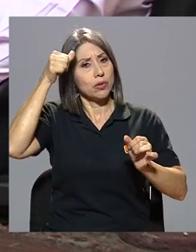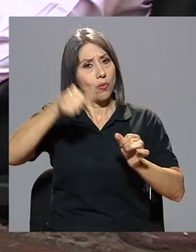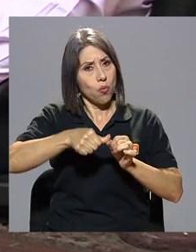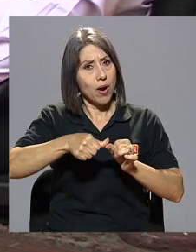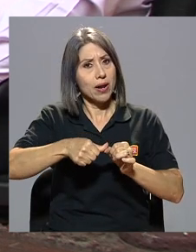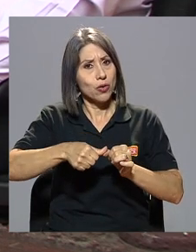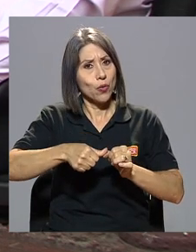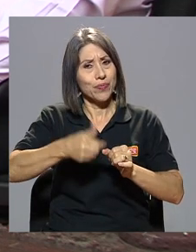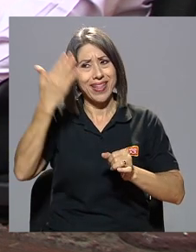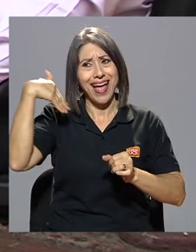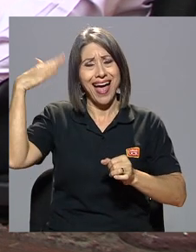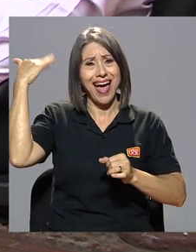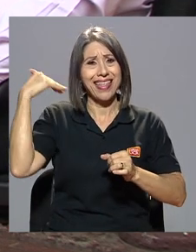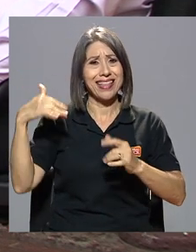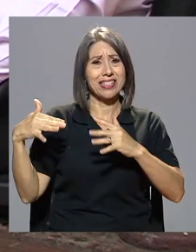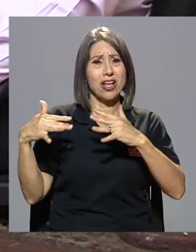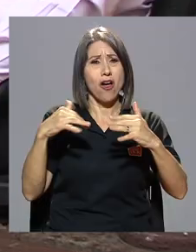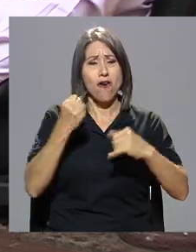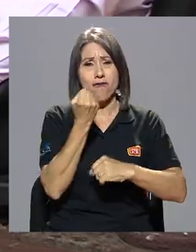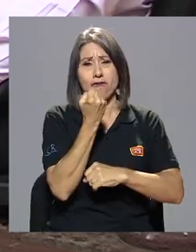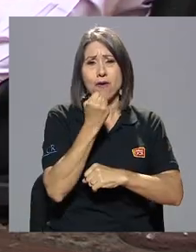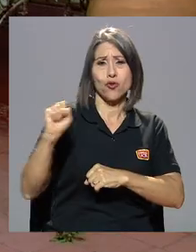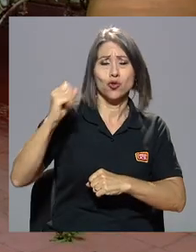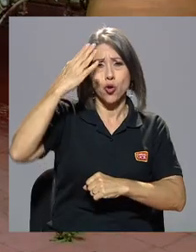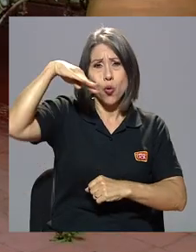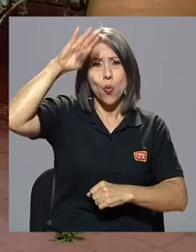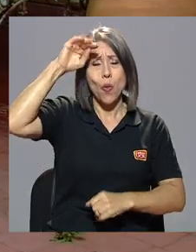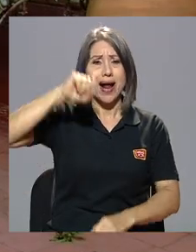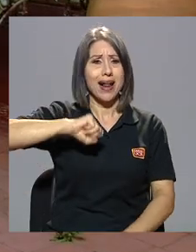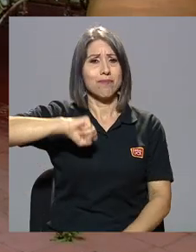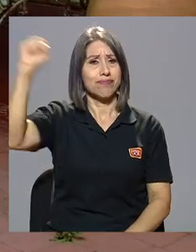Recuerdo por ejemplo que el triunfo de la revolución cubana